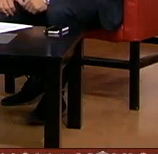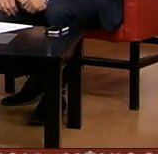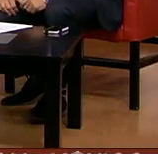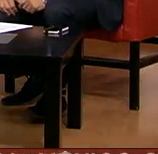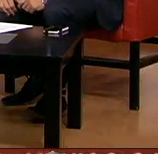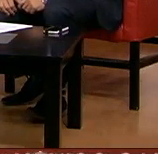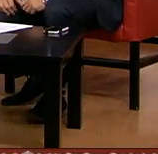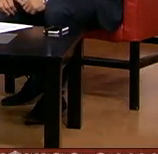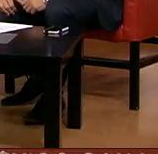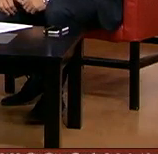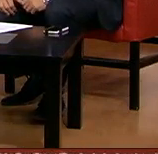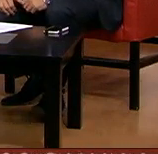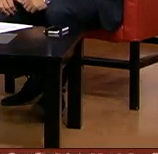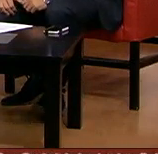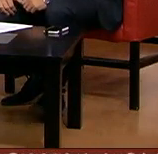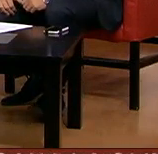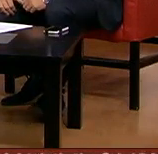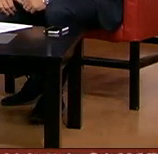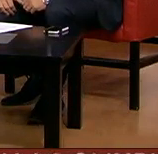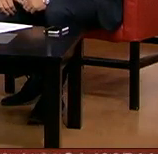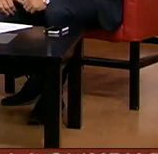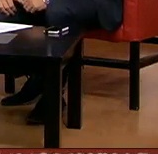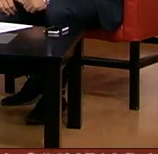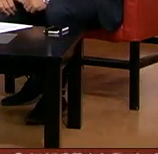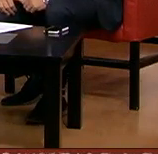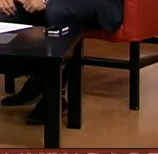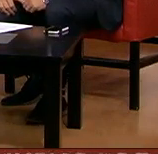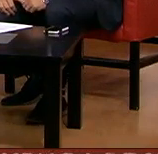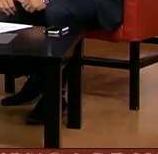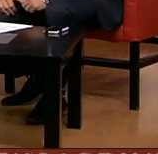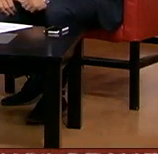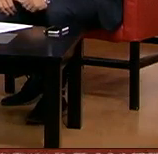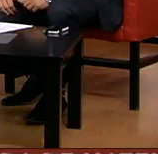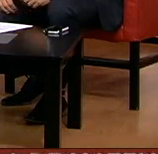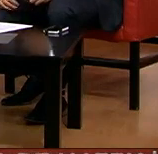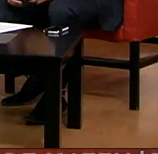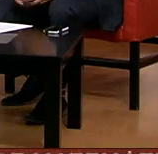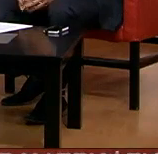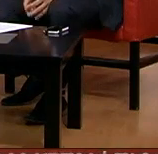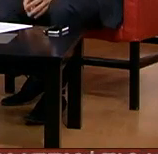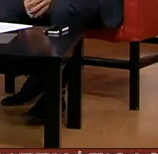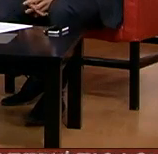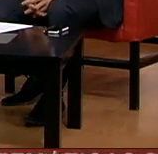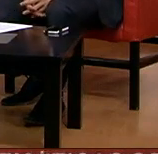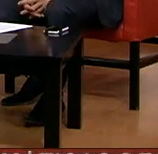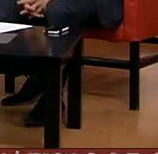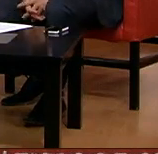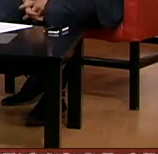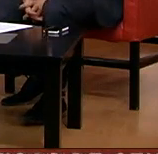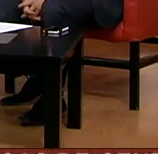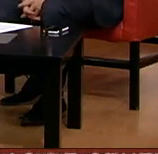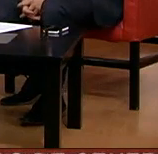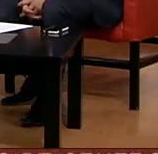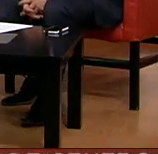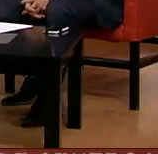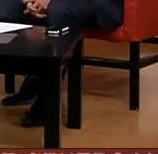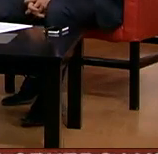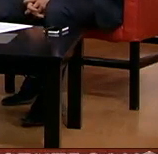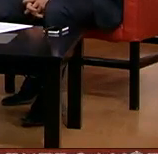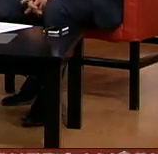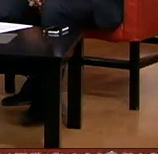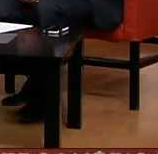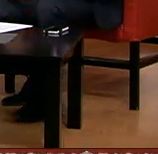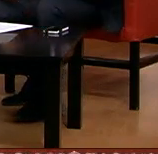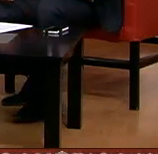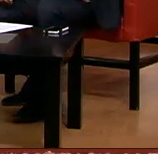pues un programa que está dedicado al arte la música pero sobre todo a la cultura del ayer espacios vintage Glenn